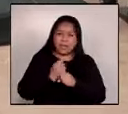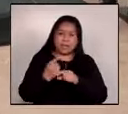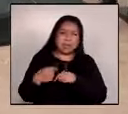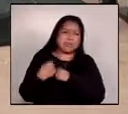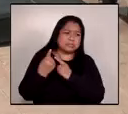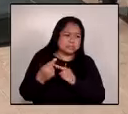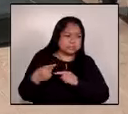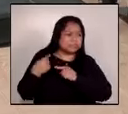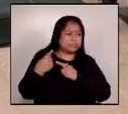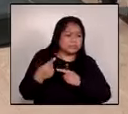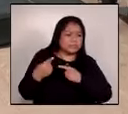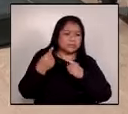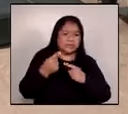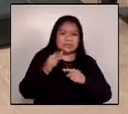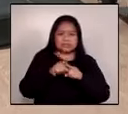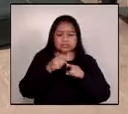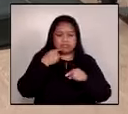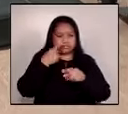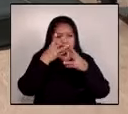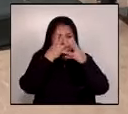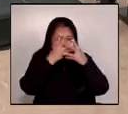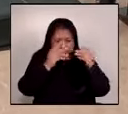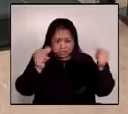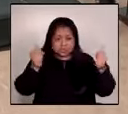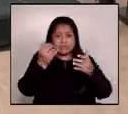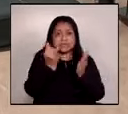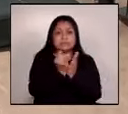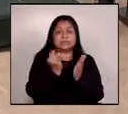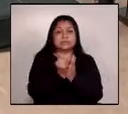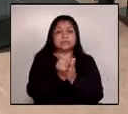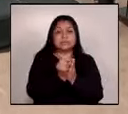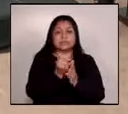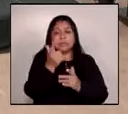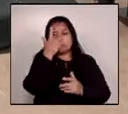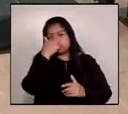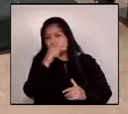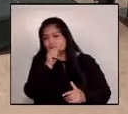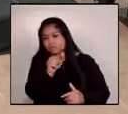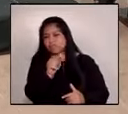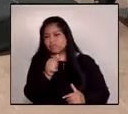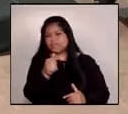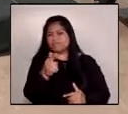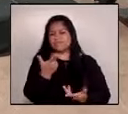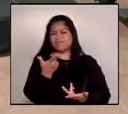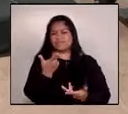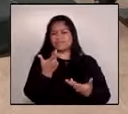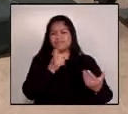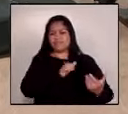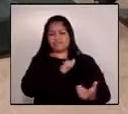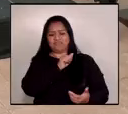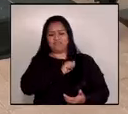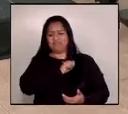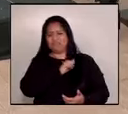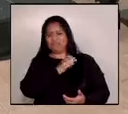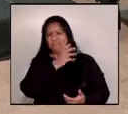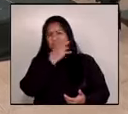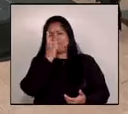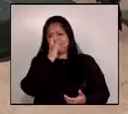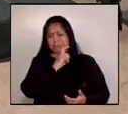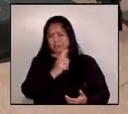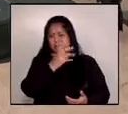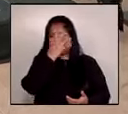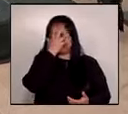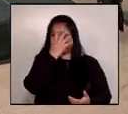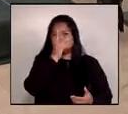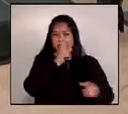patrón de deterioro institucional a raíz de las actitudes descaradas de nuestros gobernantes que, en lugar